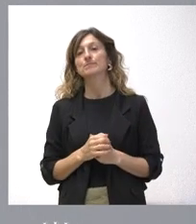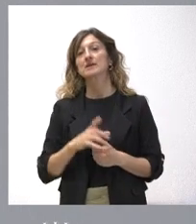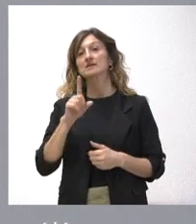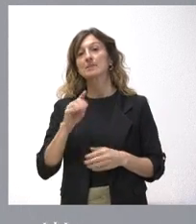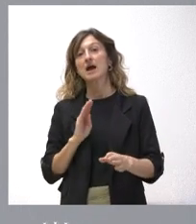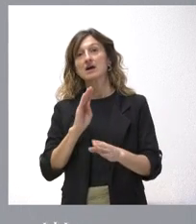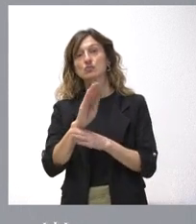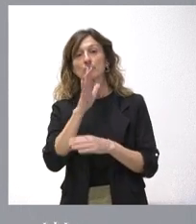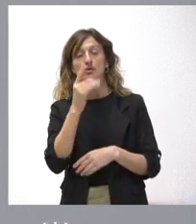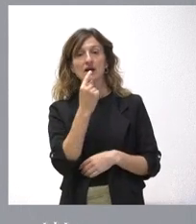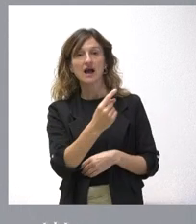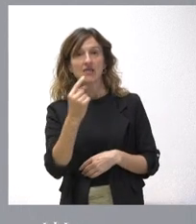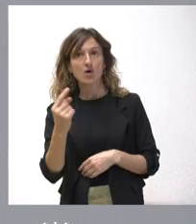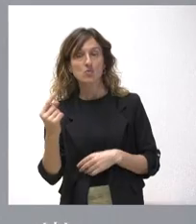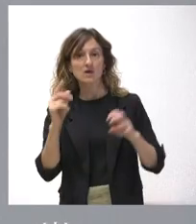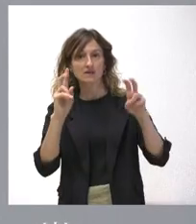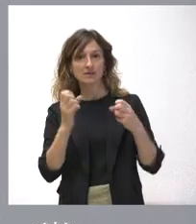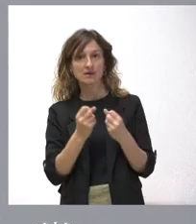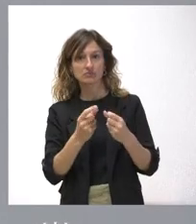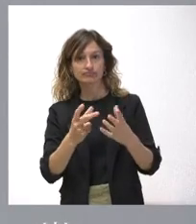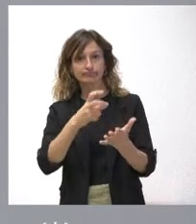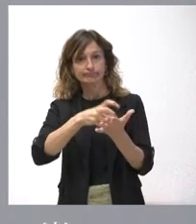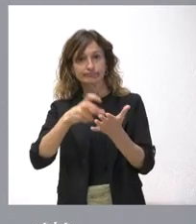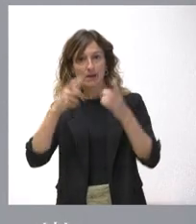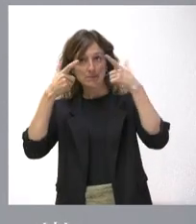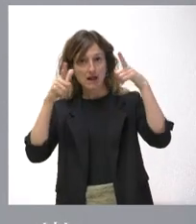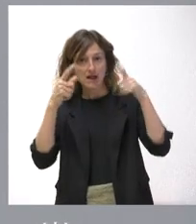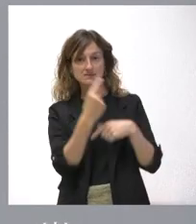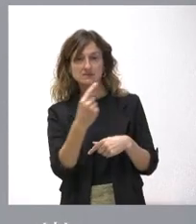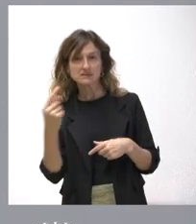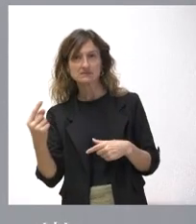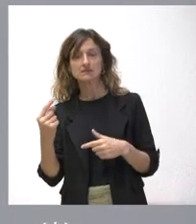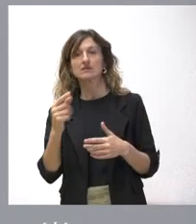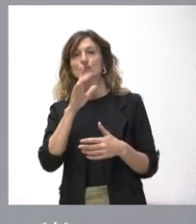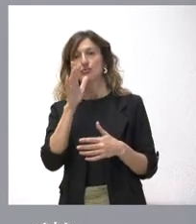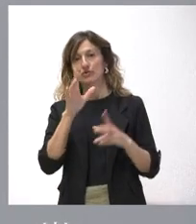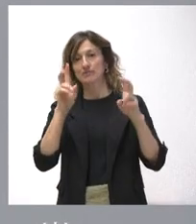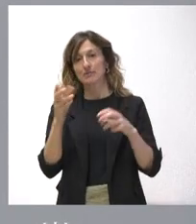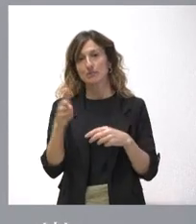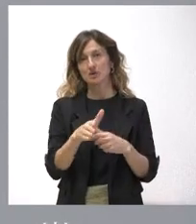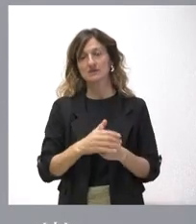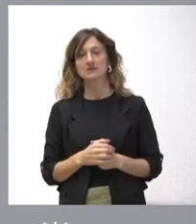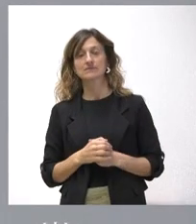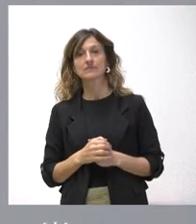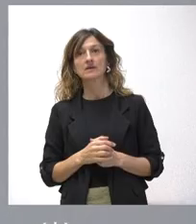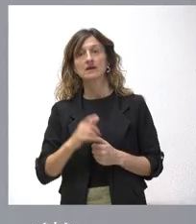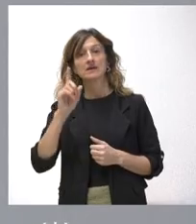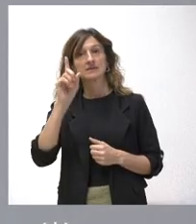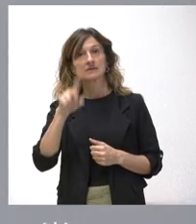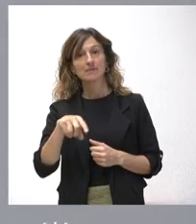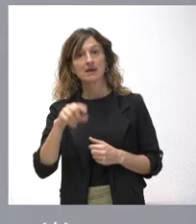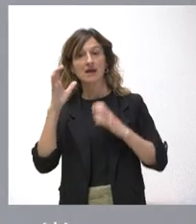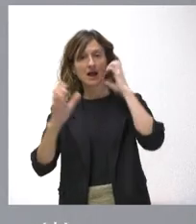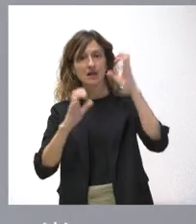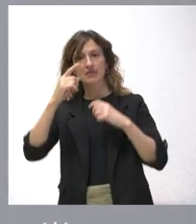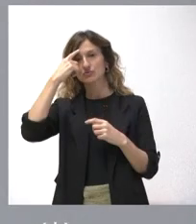una ayuda por cada una de las reses de las cabezas de vacuno que hubieran fallecido y, por tanto, los ganaderos